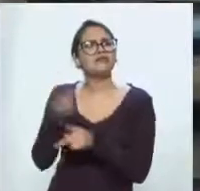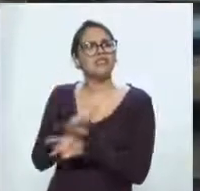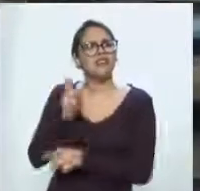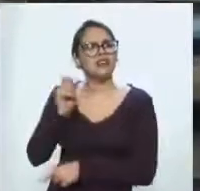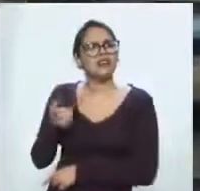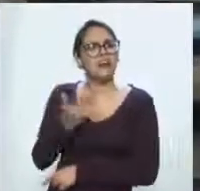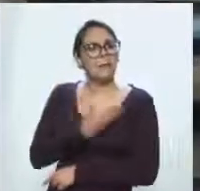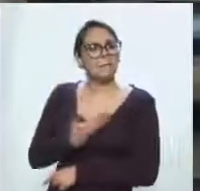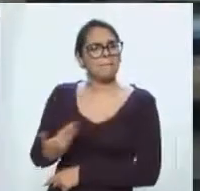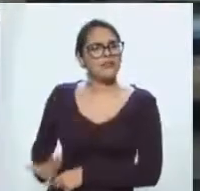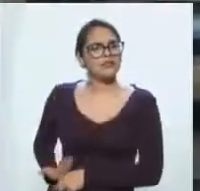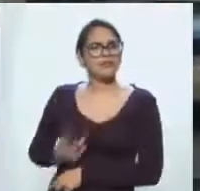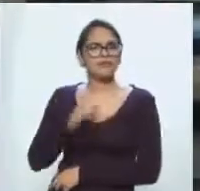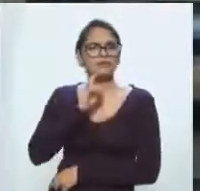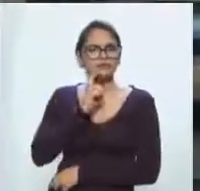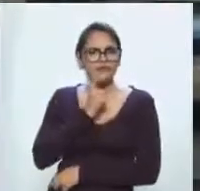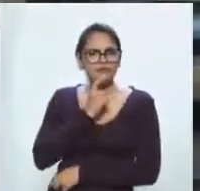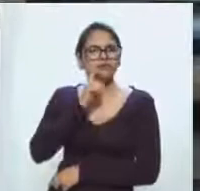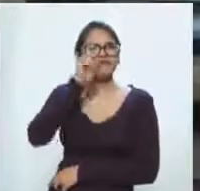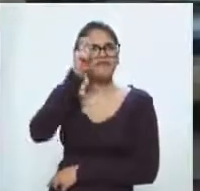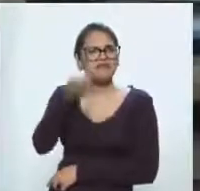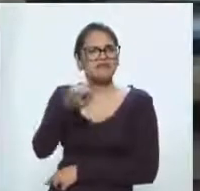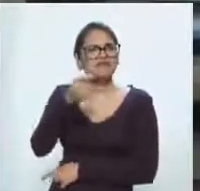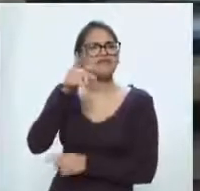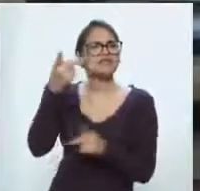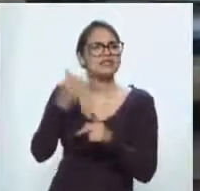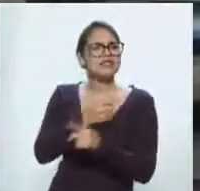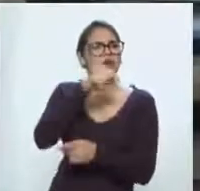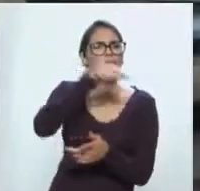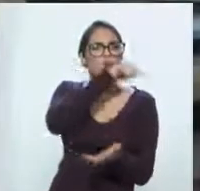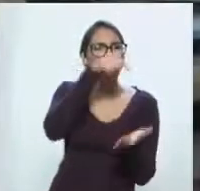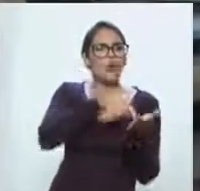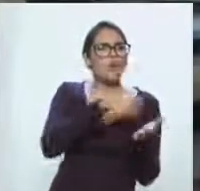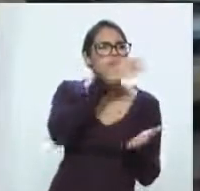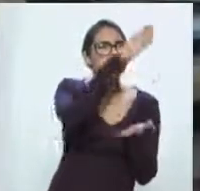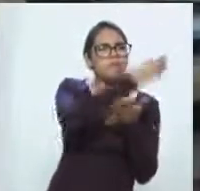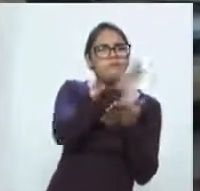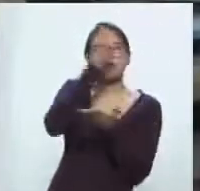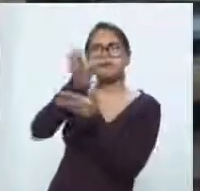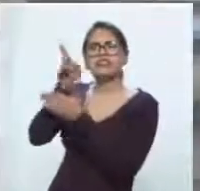presidente Andrés Manuel López Obrador, Juan. Vamos a ver tu material, Víctor, adelante.